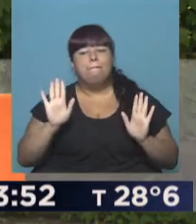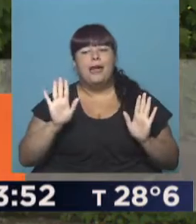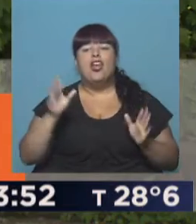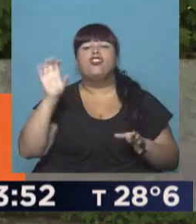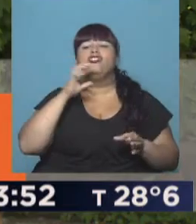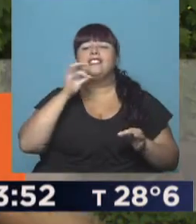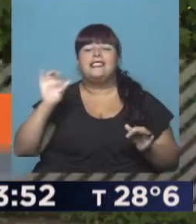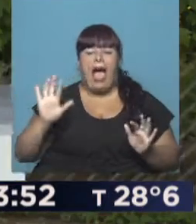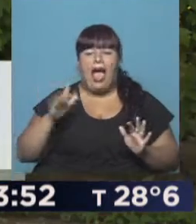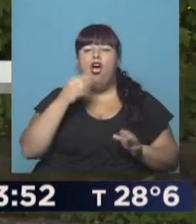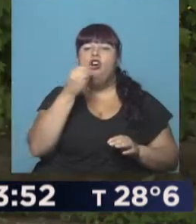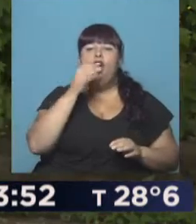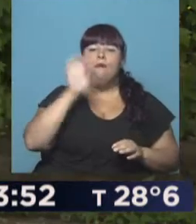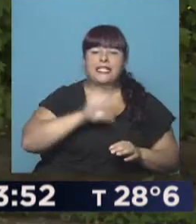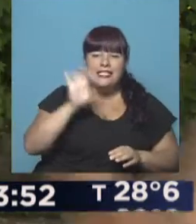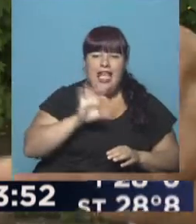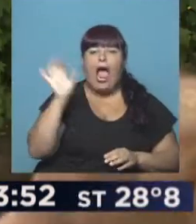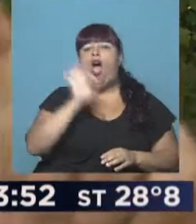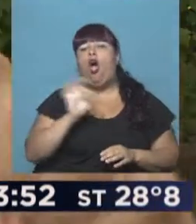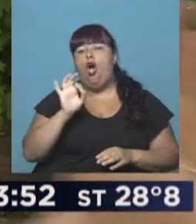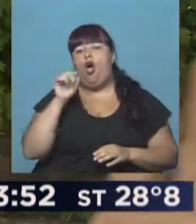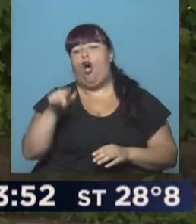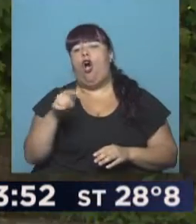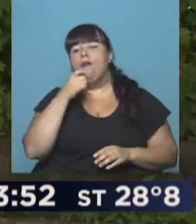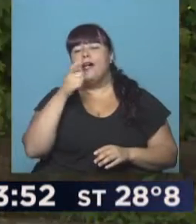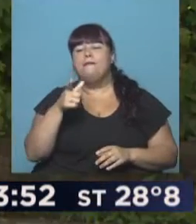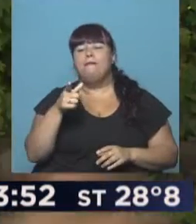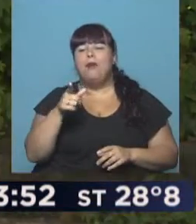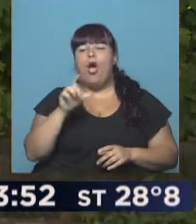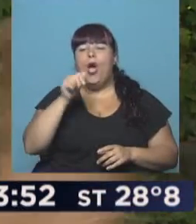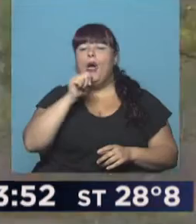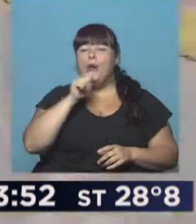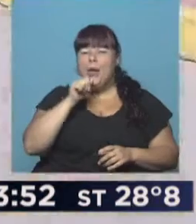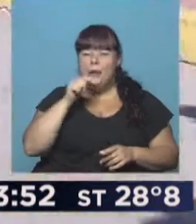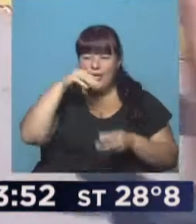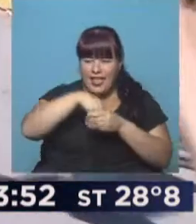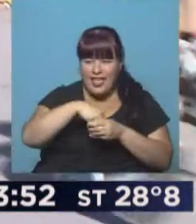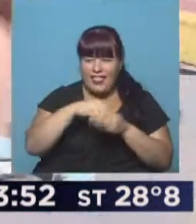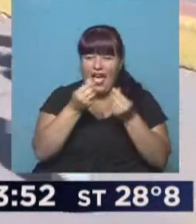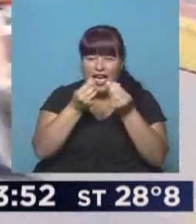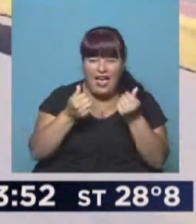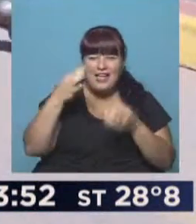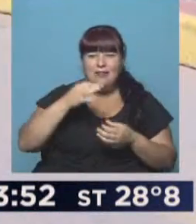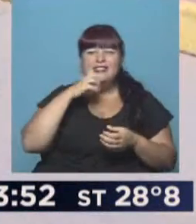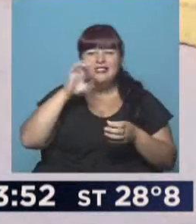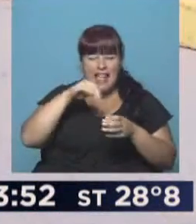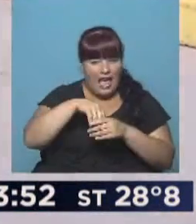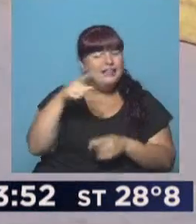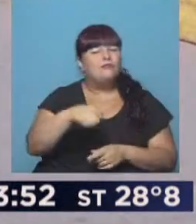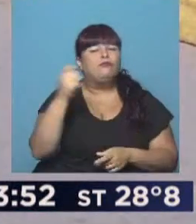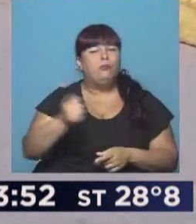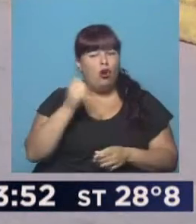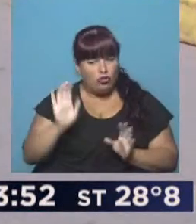con sales. O comer cosas saladas o hay estas bebidas que tienen minerales y que tienen sal. Así que esto es muy